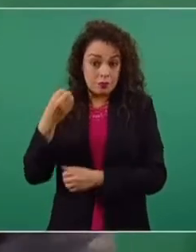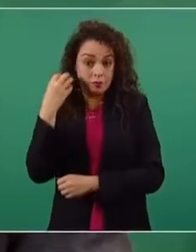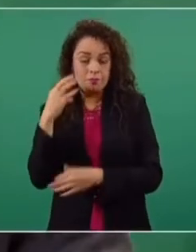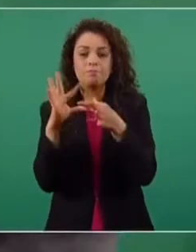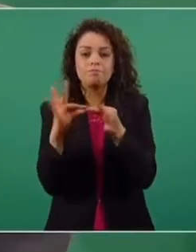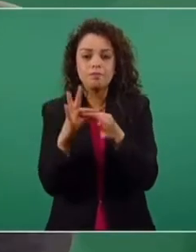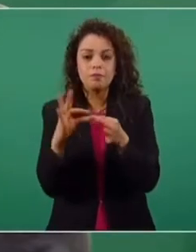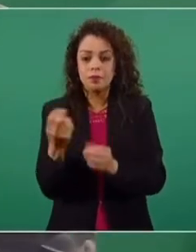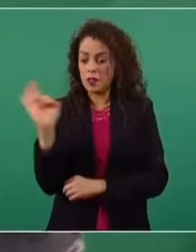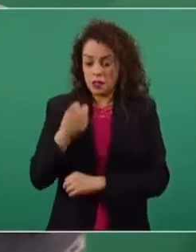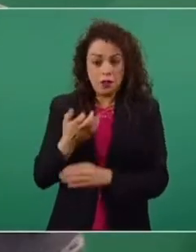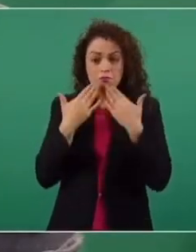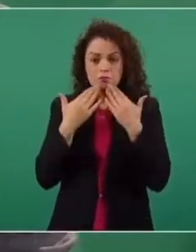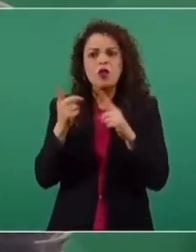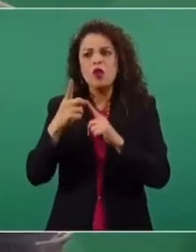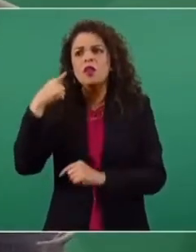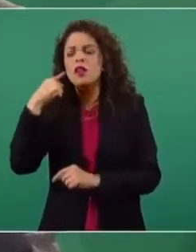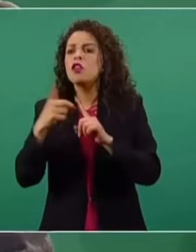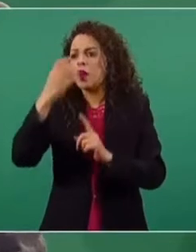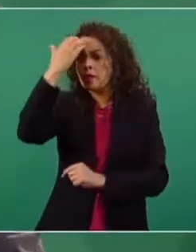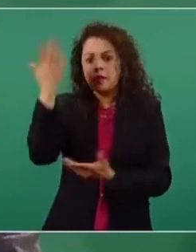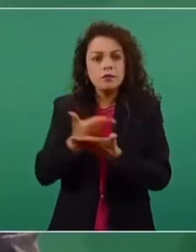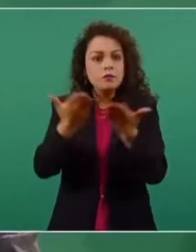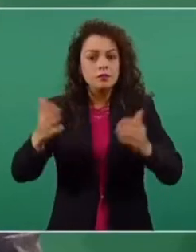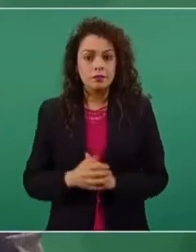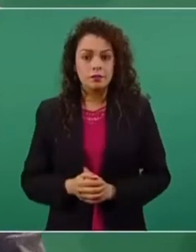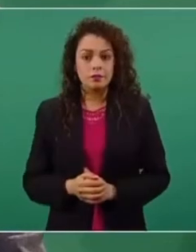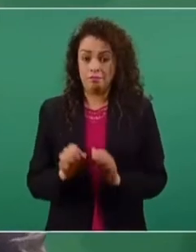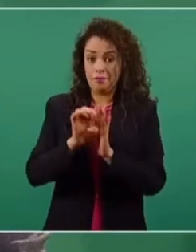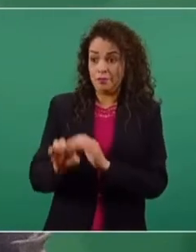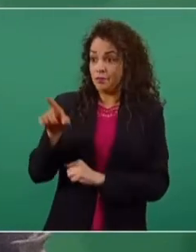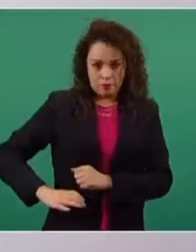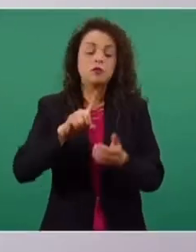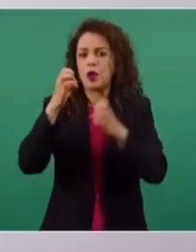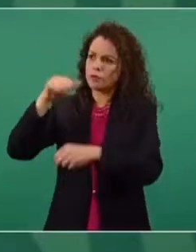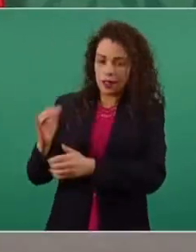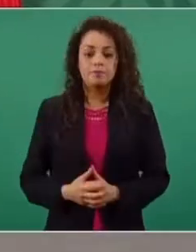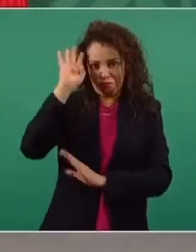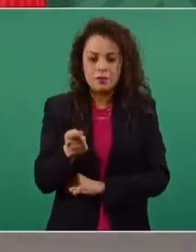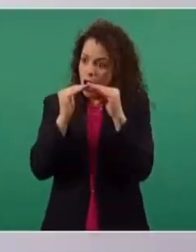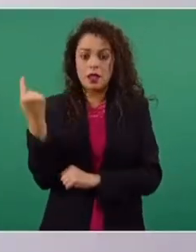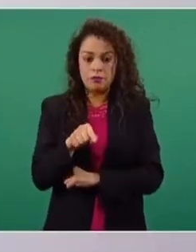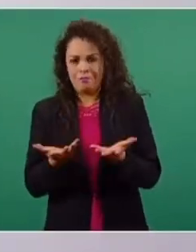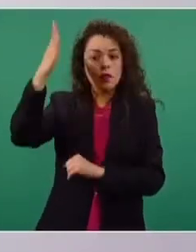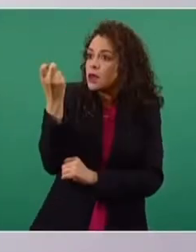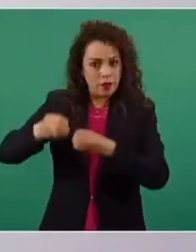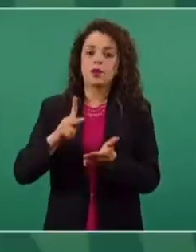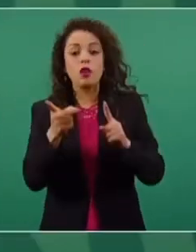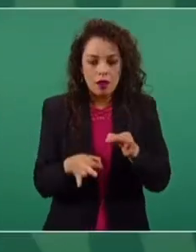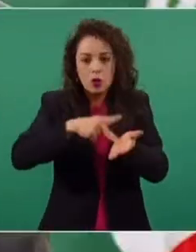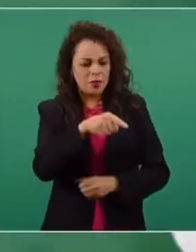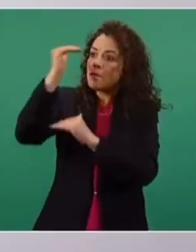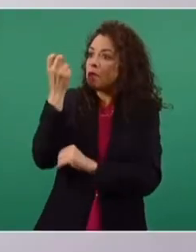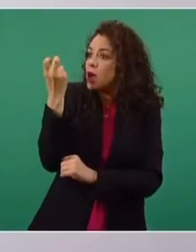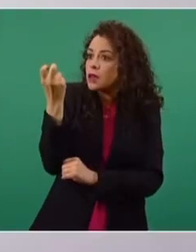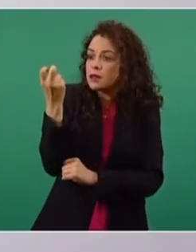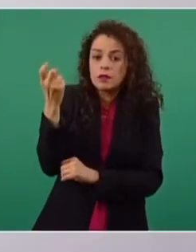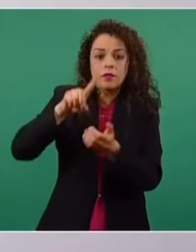Una información distinta. Ni modo que en Radio Fórmula, con López Dóriga. Una eternidad más tarde.